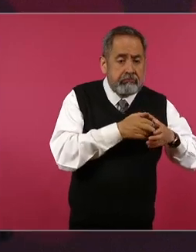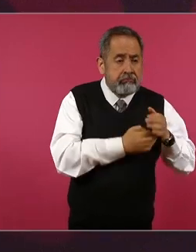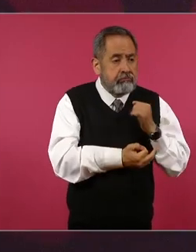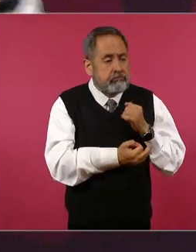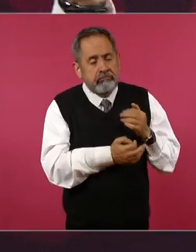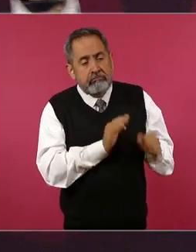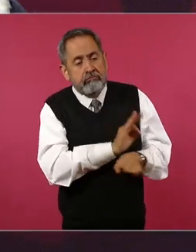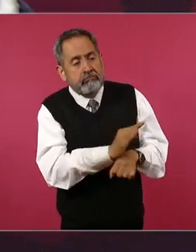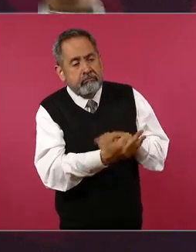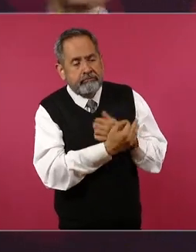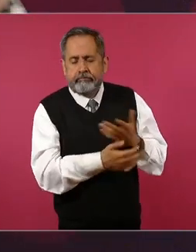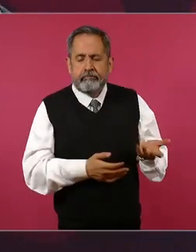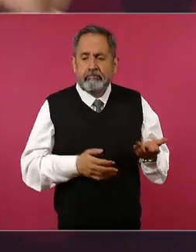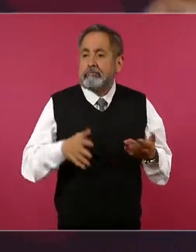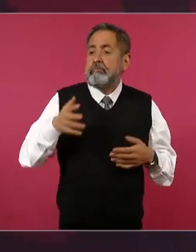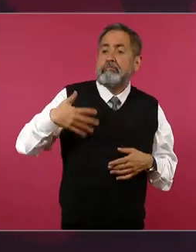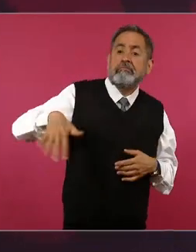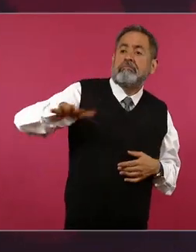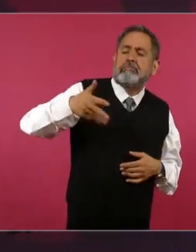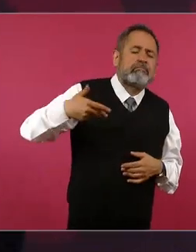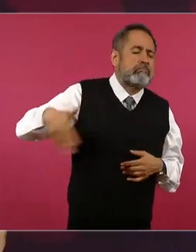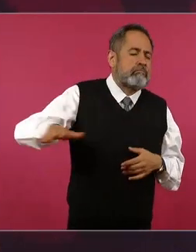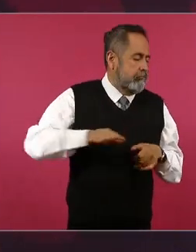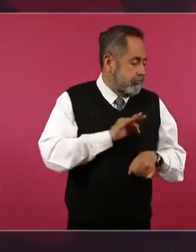No está al servicio de todo el pueblo.